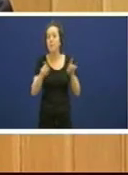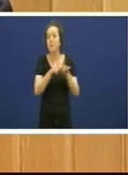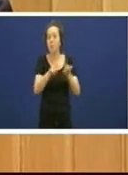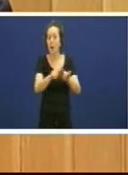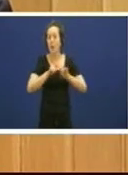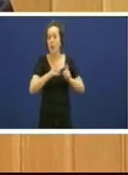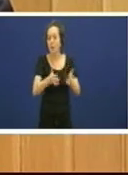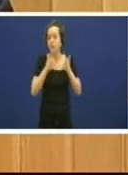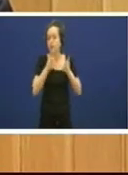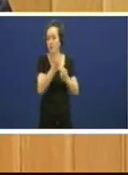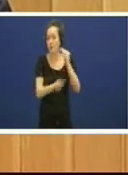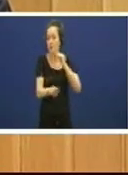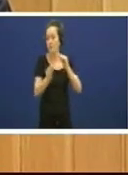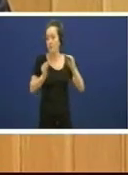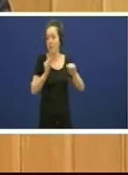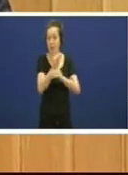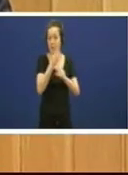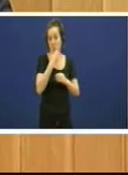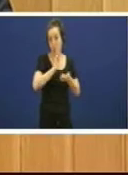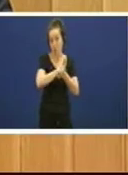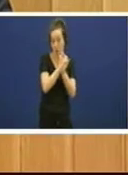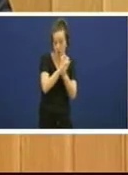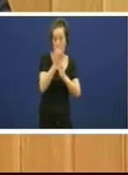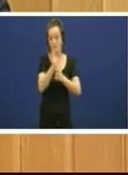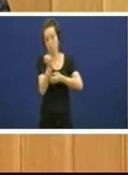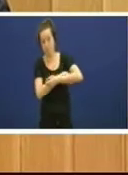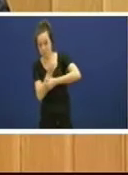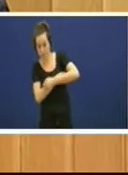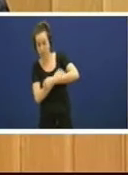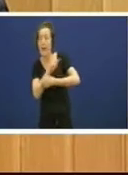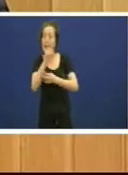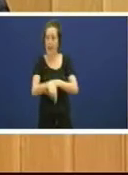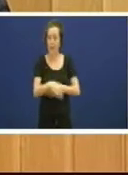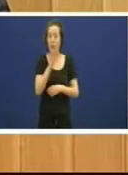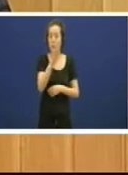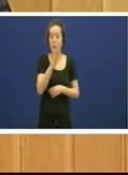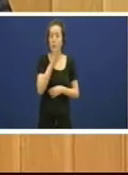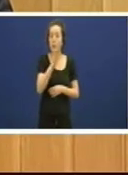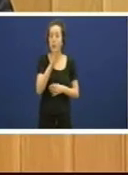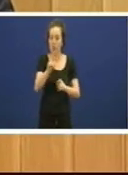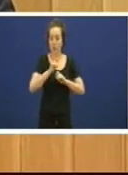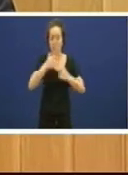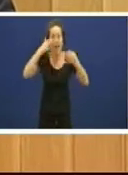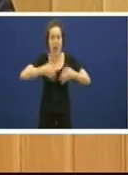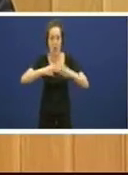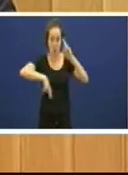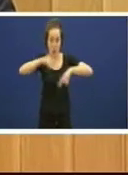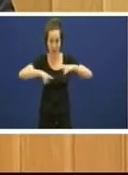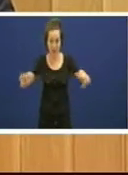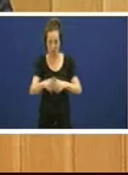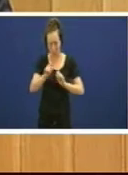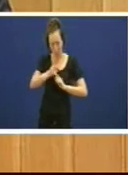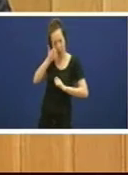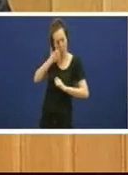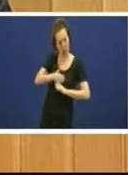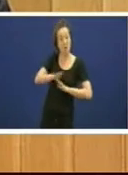vía forro e préstamo tamén porque evidentemente poñase en risco a obra social e o que si é